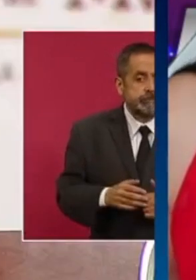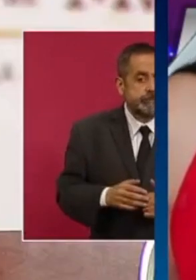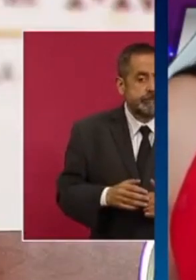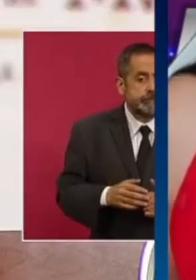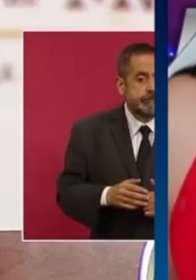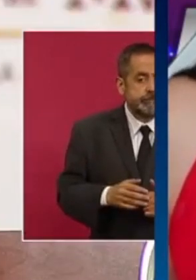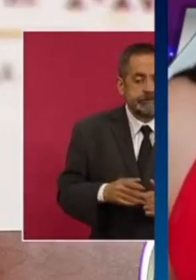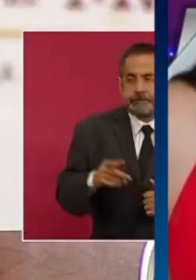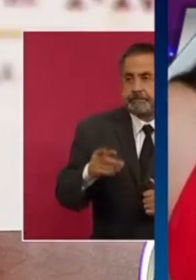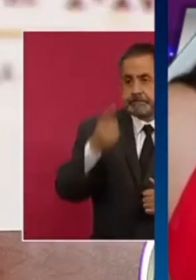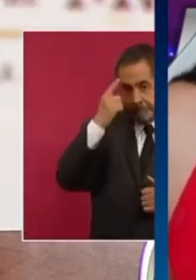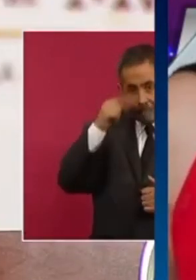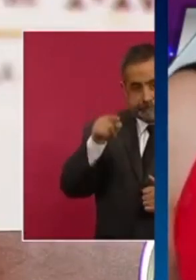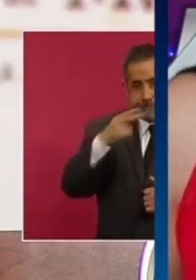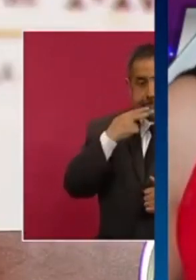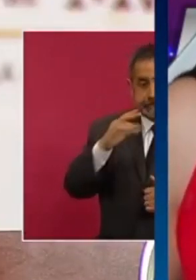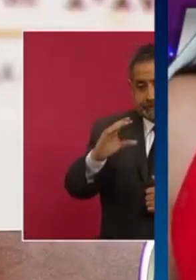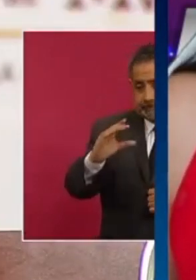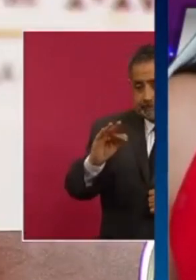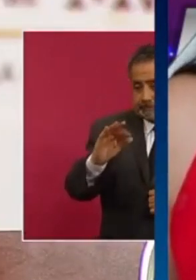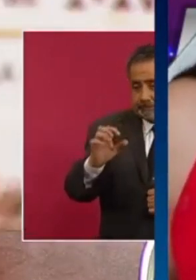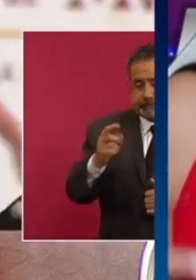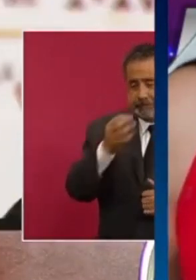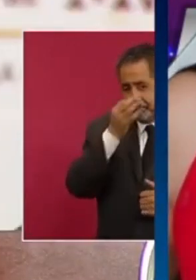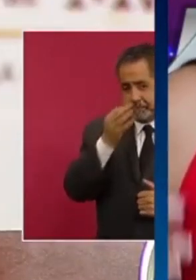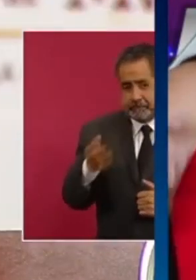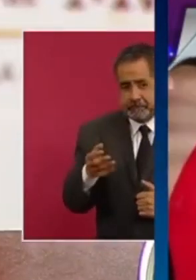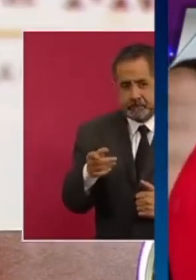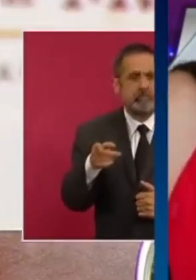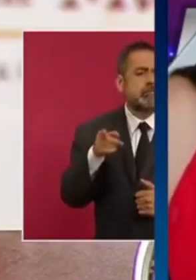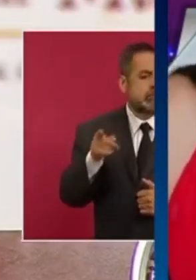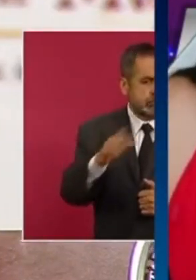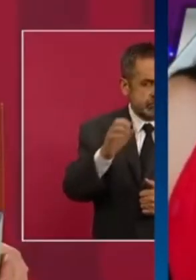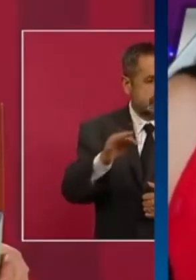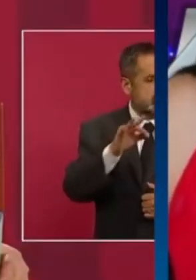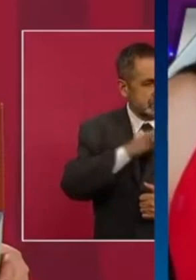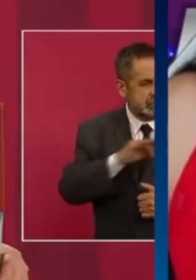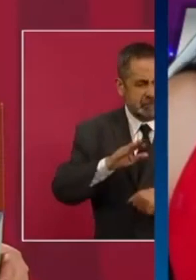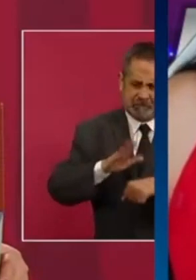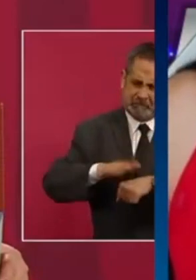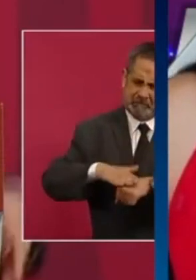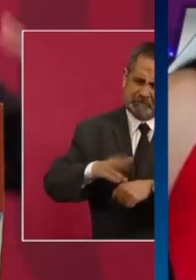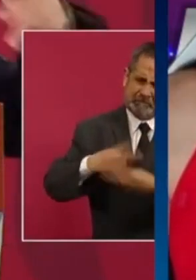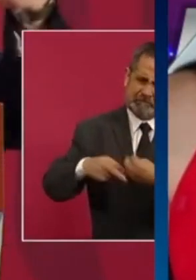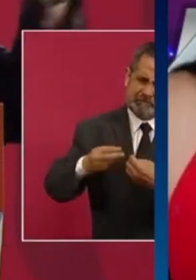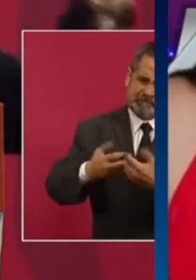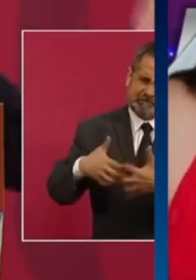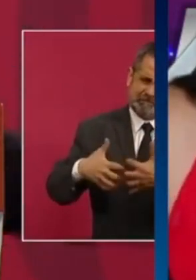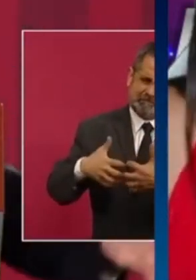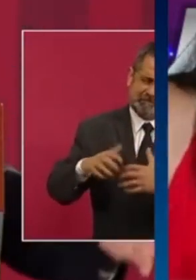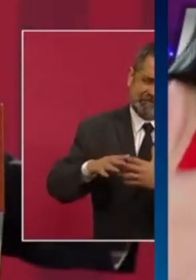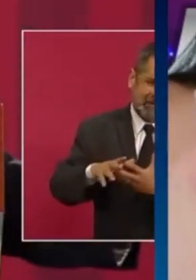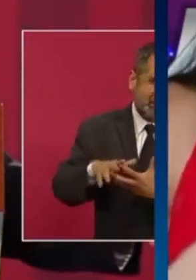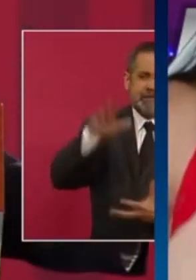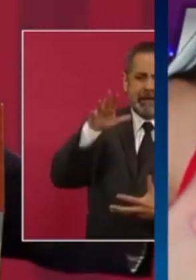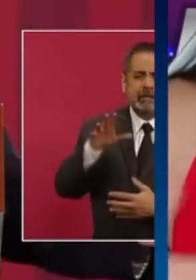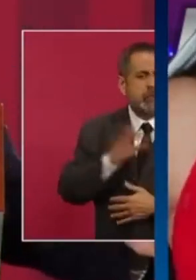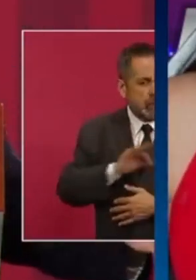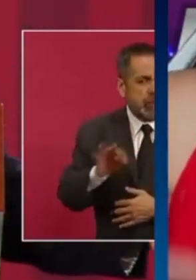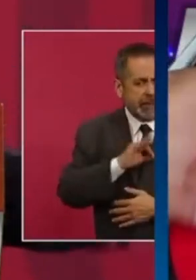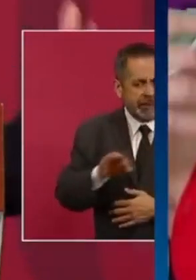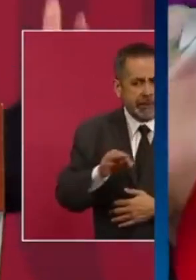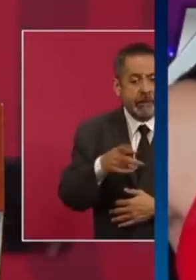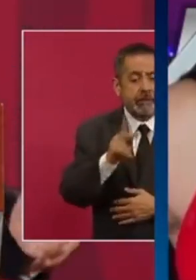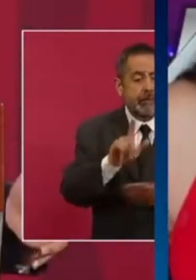que el presidente sienta que no está solo, que los más de 30 millones de mexicanos que votamos por él en 2018,